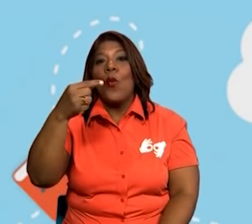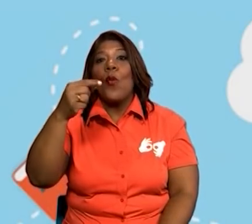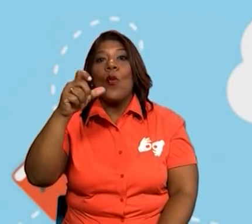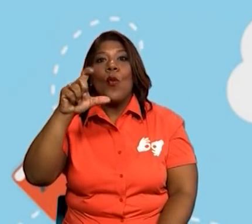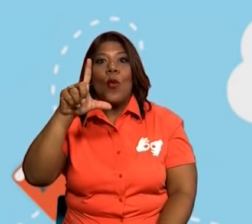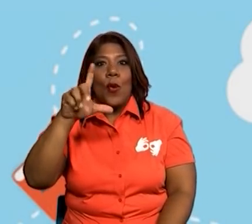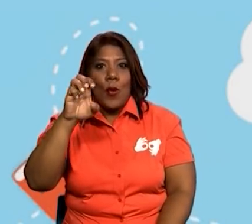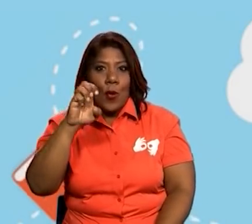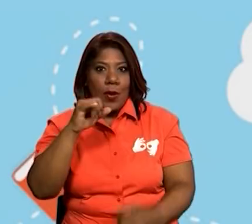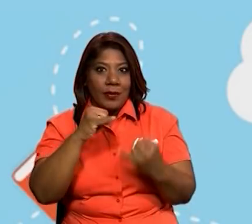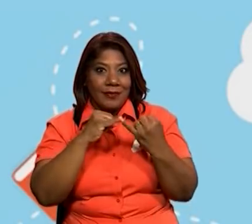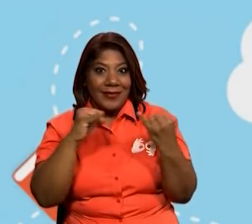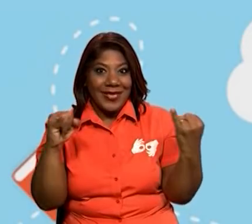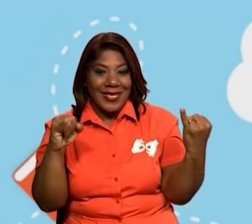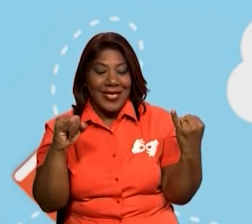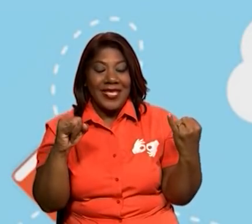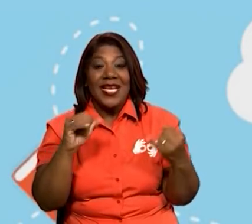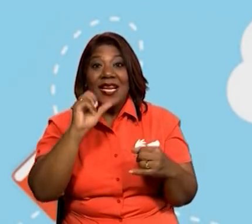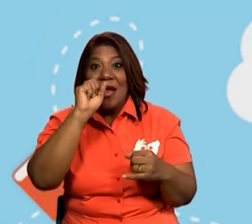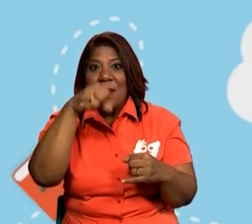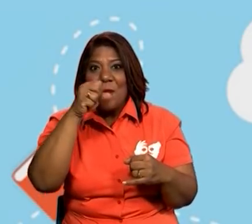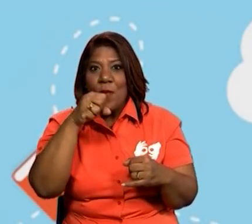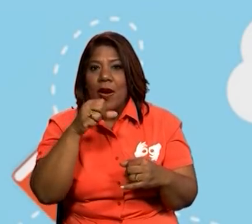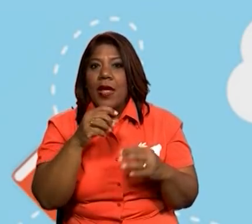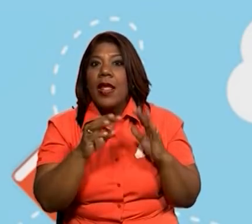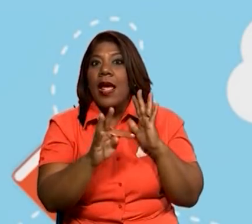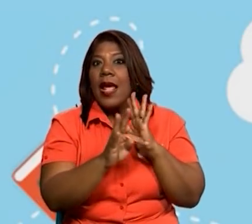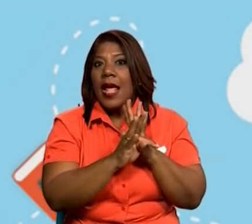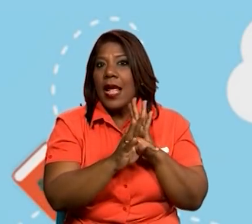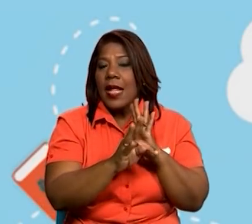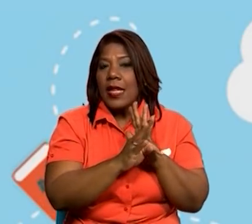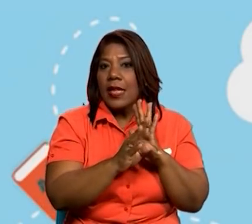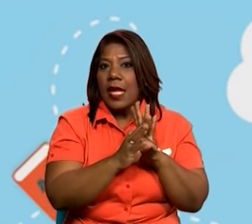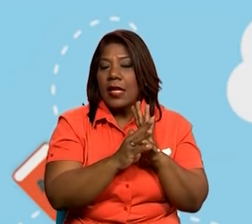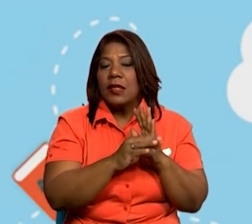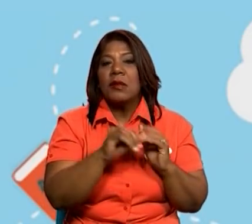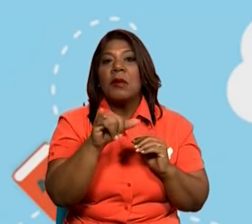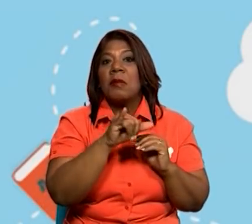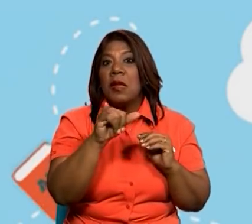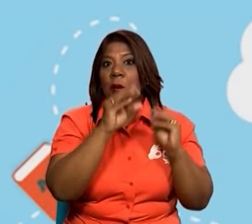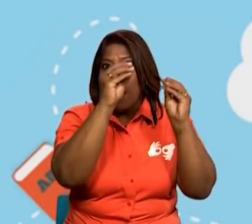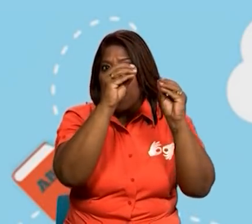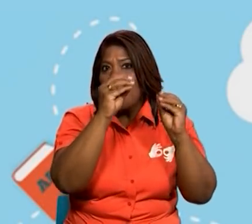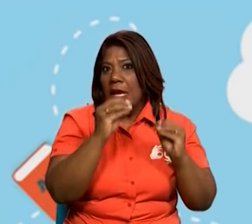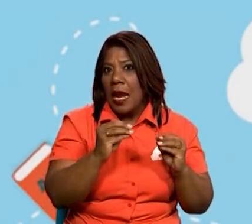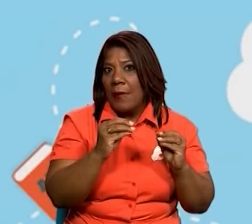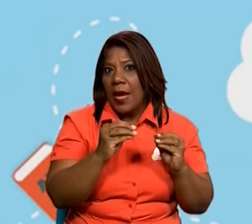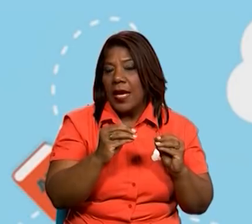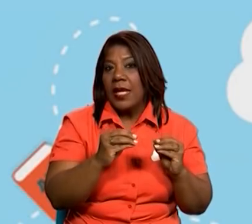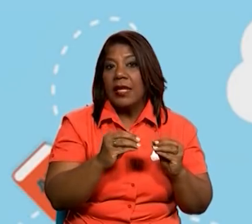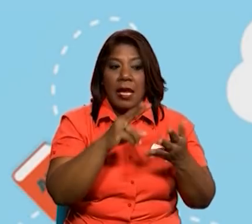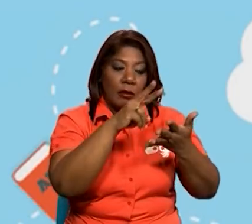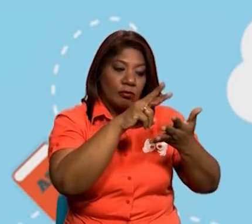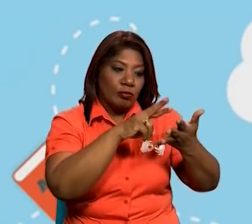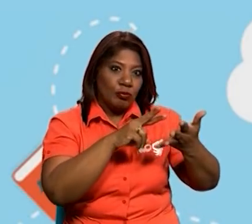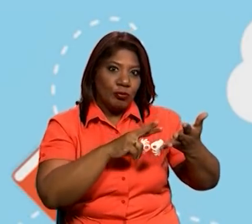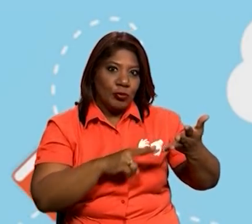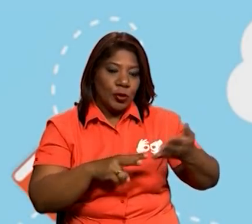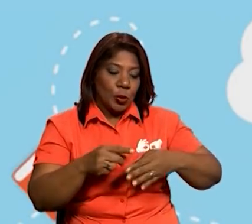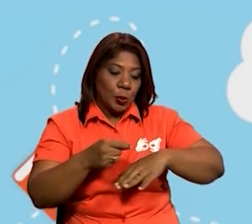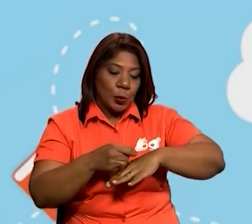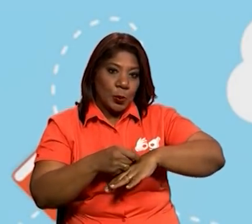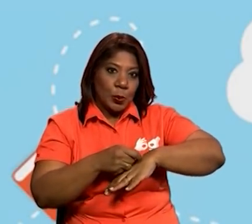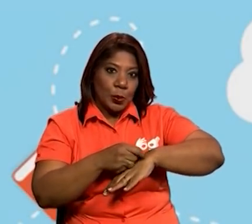de texto. Así como leímos el cuento, una hormiga desobediente, ¿verdad? Que era un cuento, ¿qué?